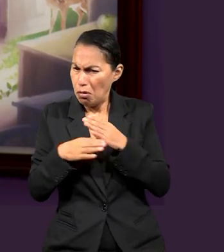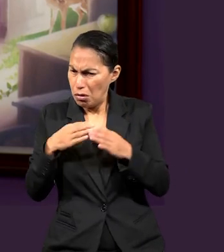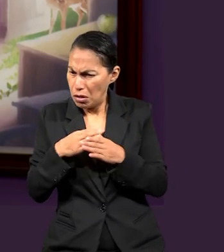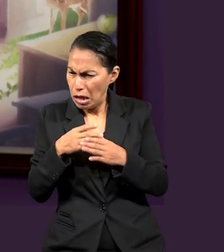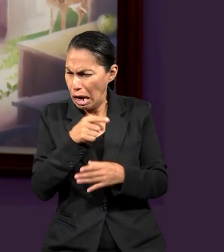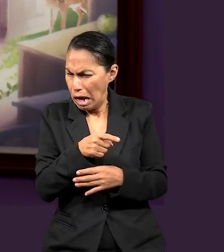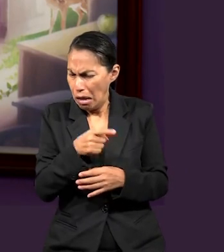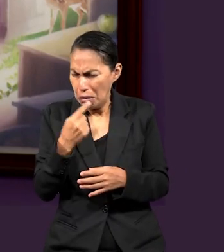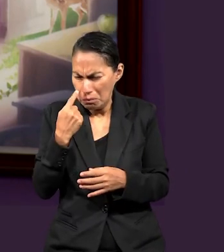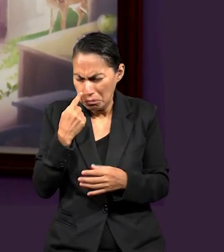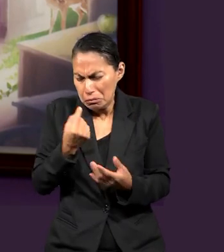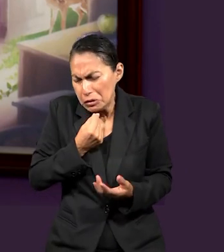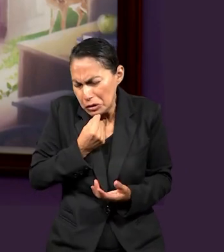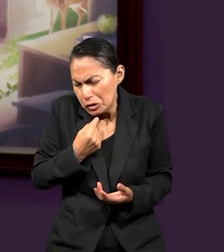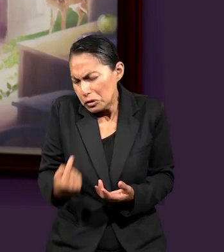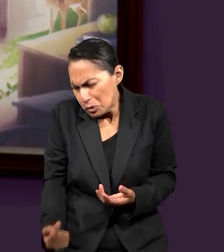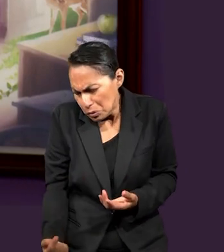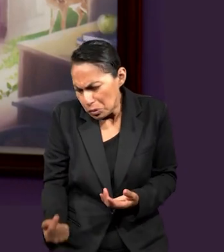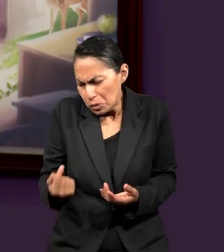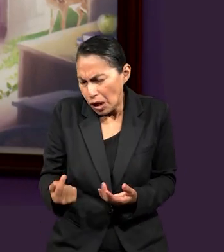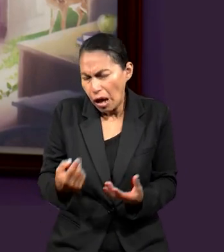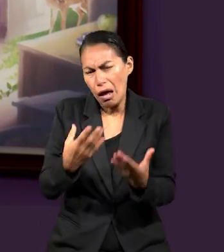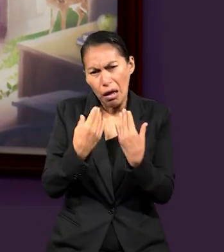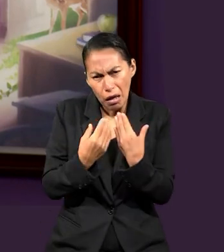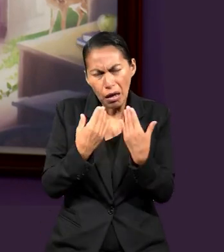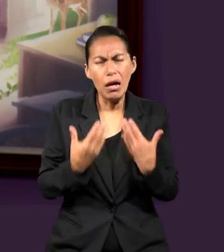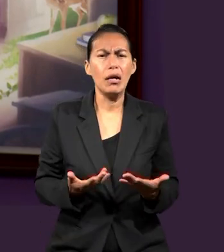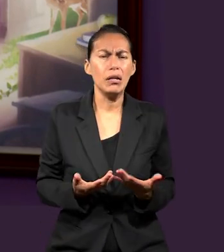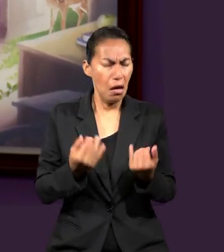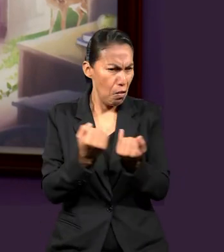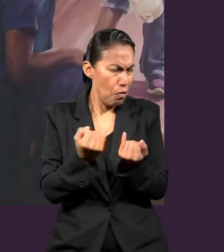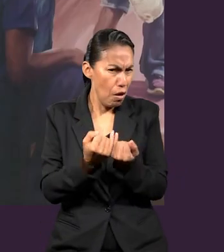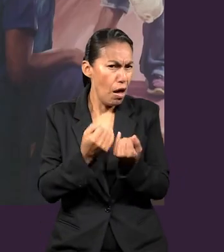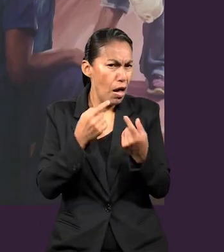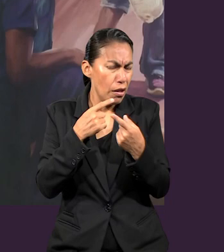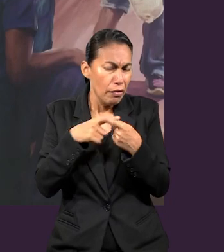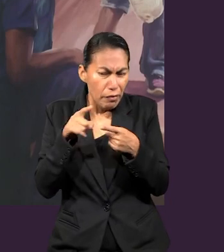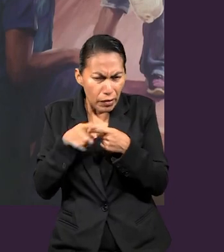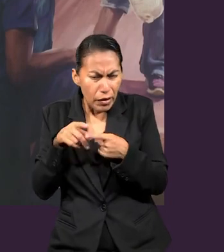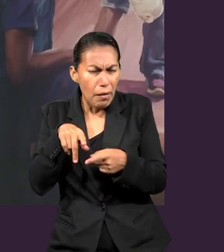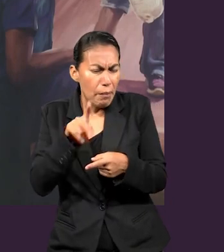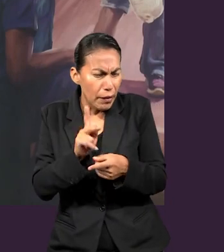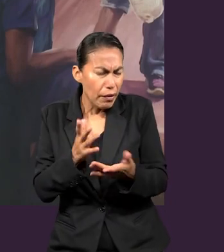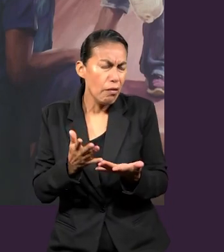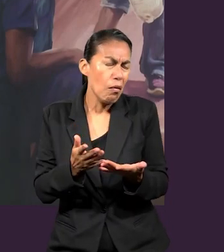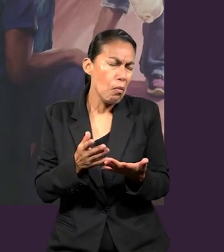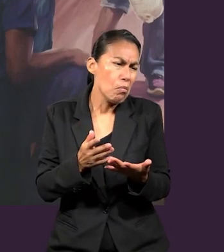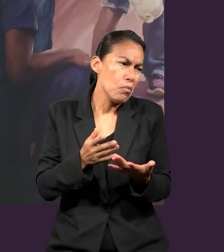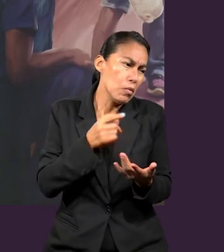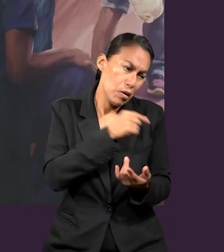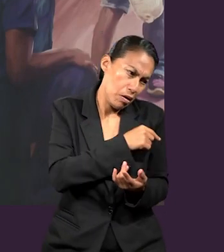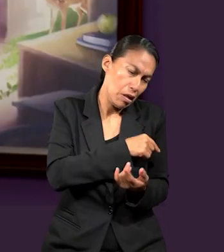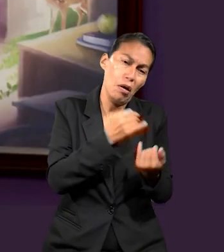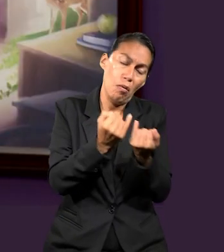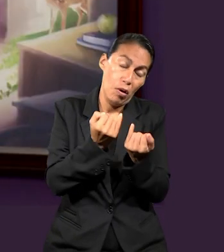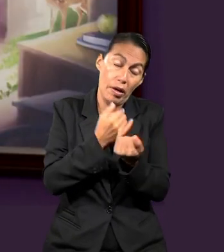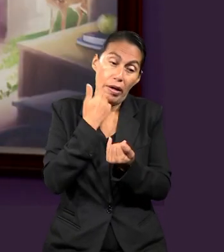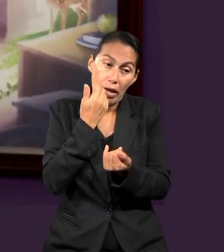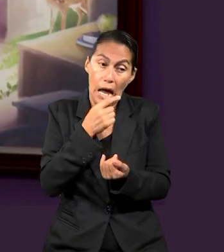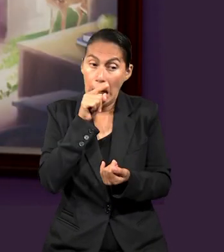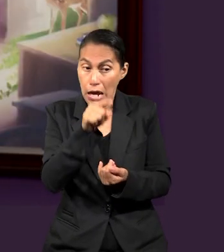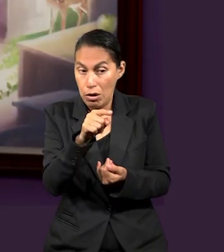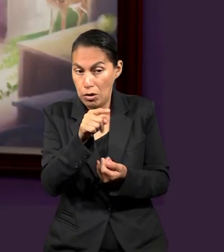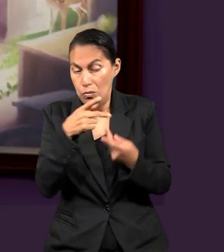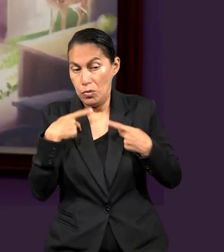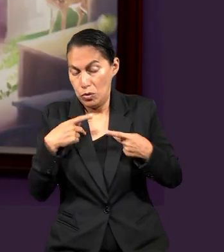aportes muy valiosos desde su pequeña visión, nos hace unas metáforas, nos hace unas analogías. Y me imagino que es lo mismo que él esperaba que pasara en ese momento,